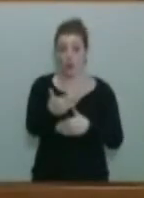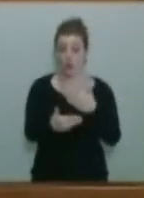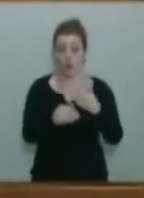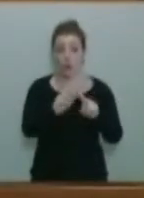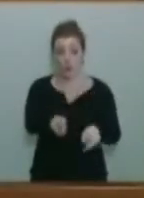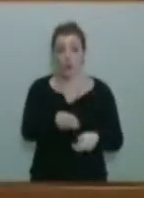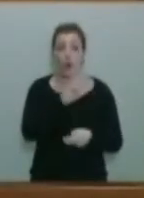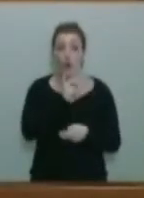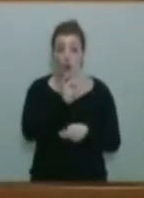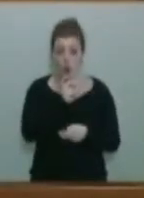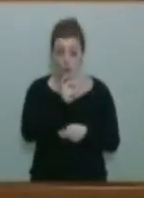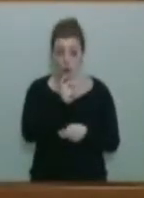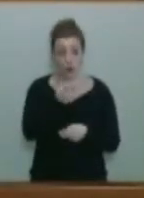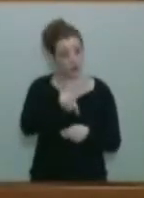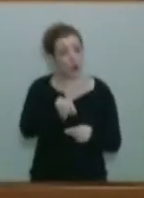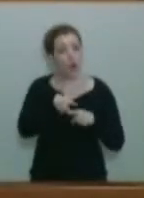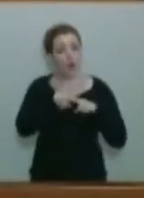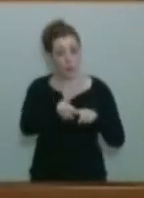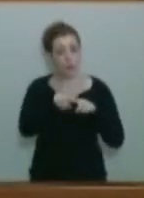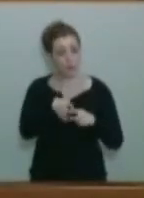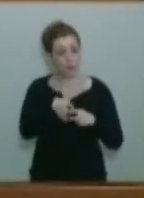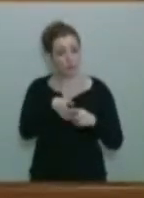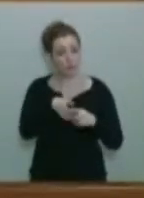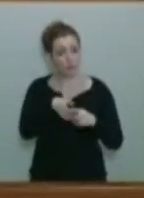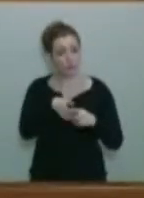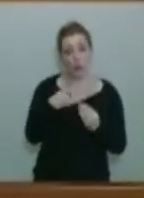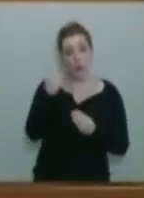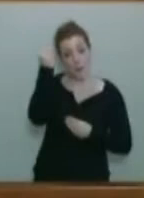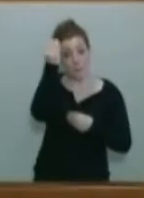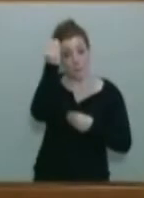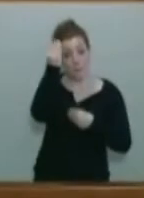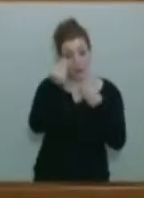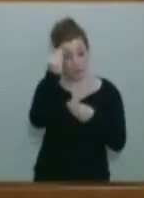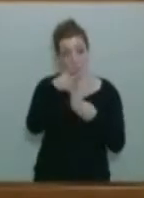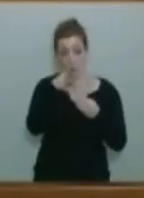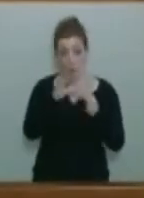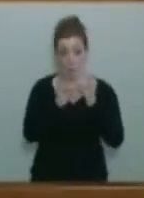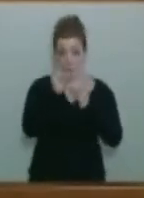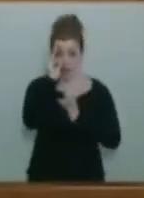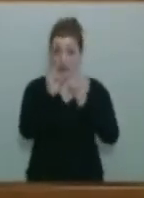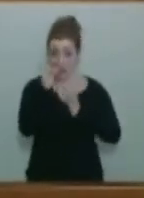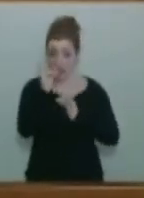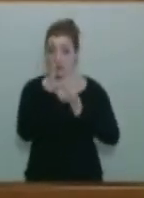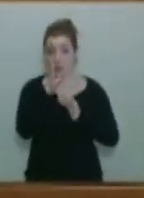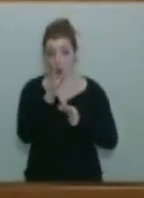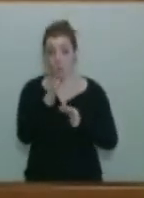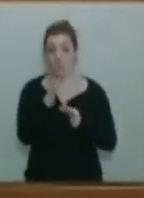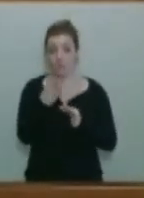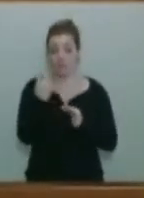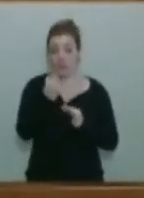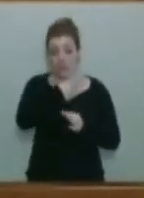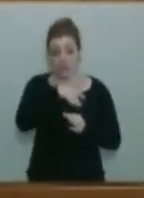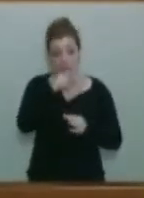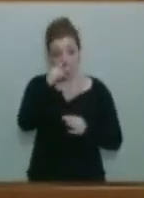lo esencial, compartimos el planteamiento de este primer paquete de medidas, razón por la cual, y en concluencia con ese deseo de que no se